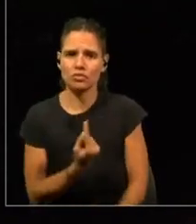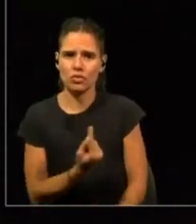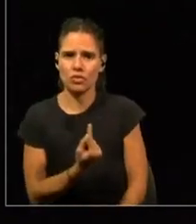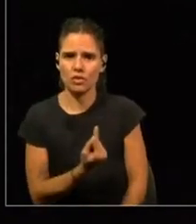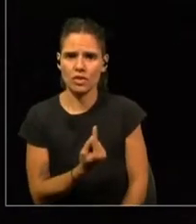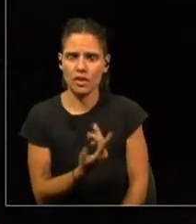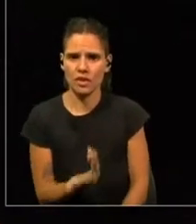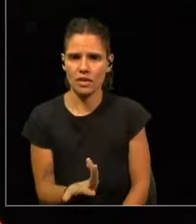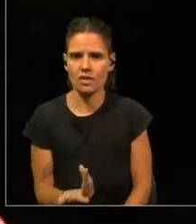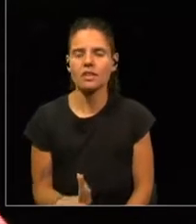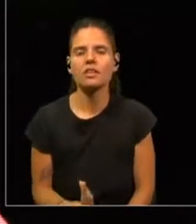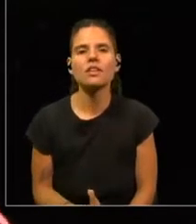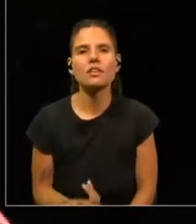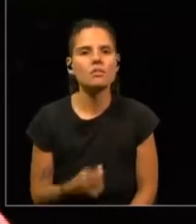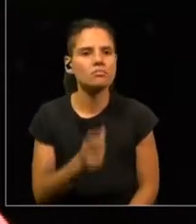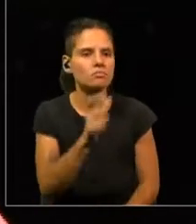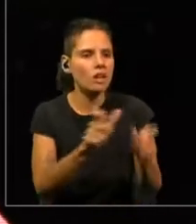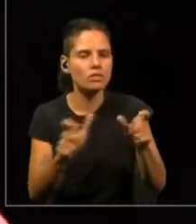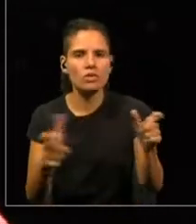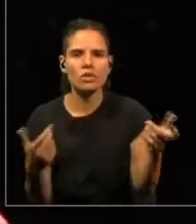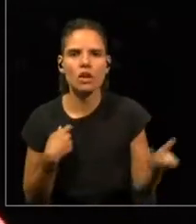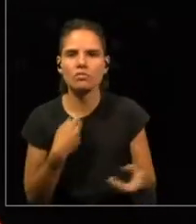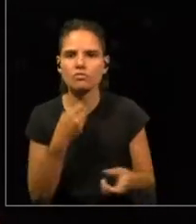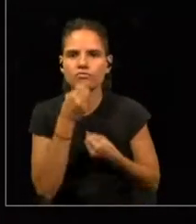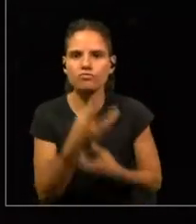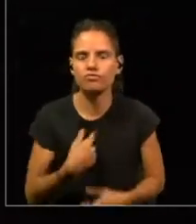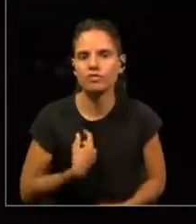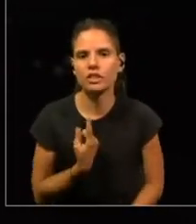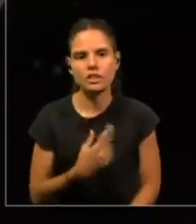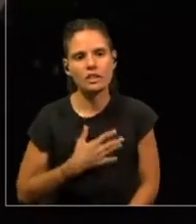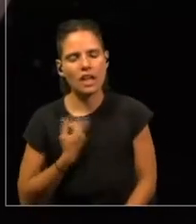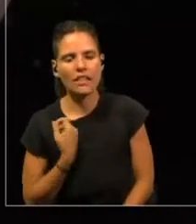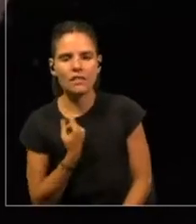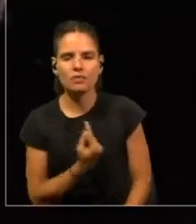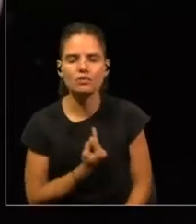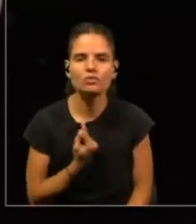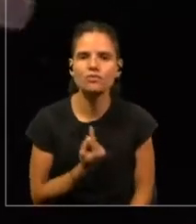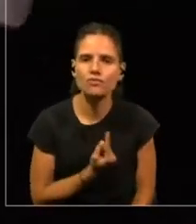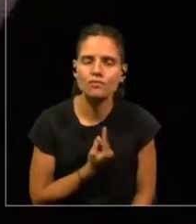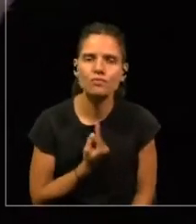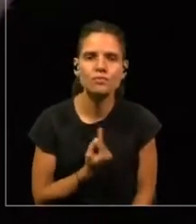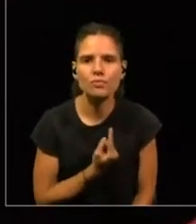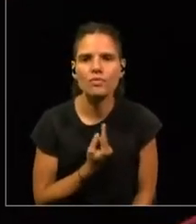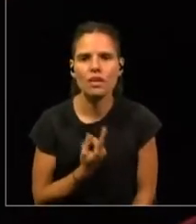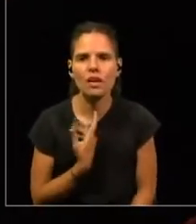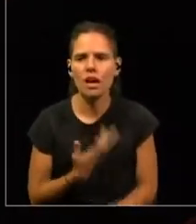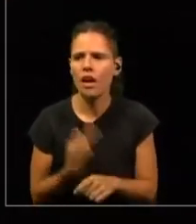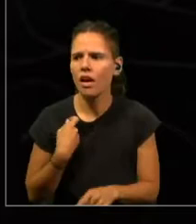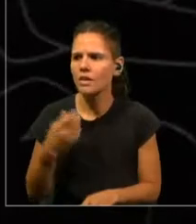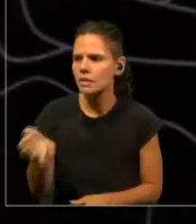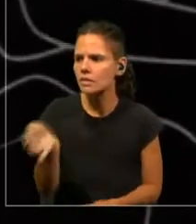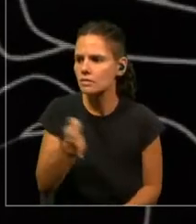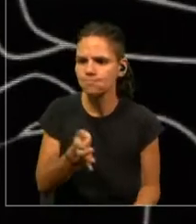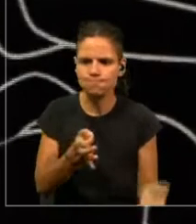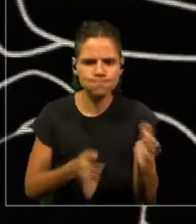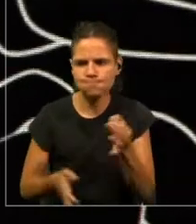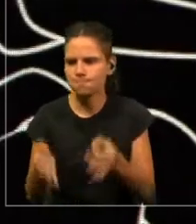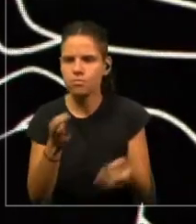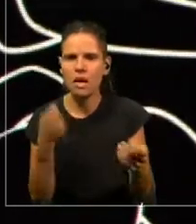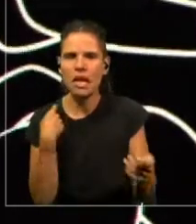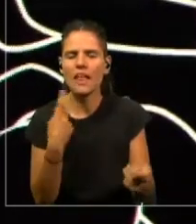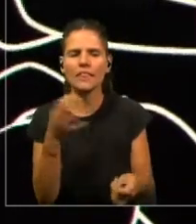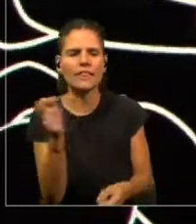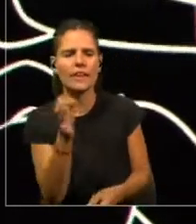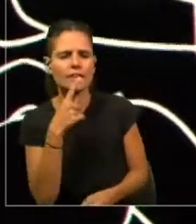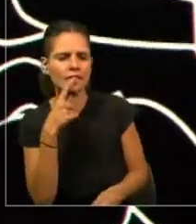Y las personas están reportando que se sienten cada vez más solas. Y hay comentarios que dicen, ah, la tecnología nos